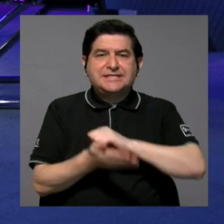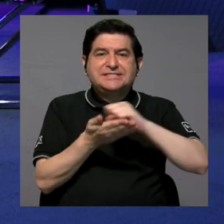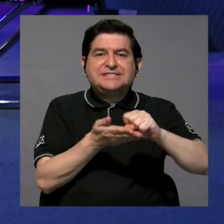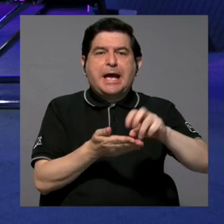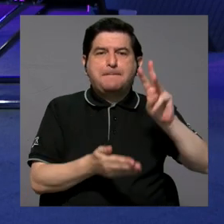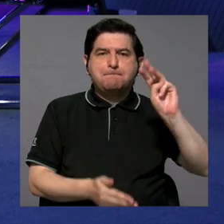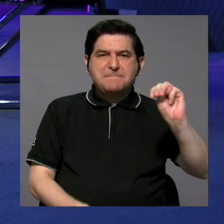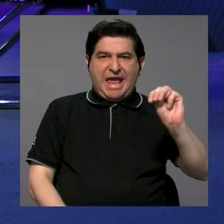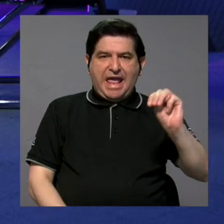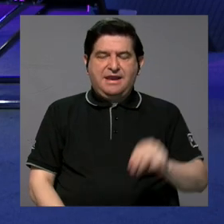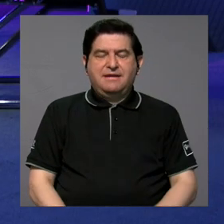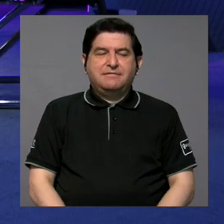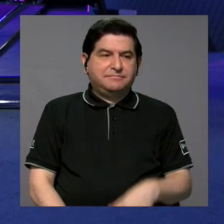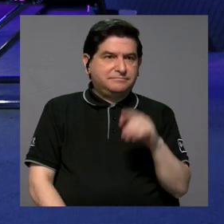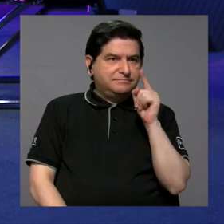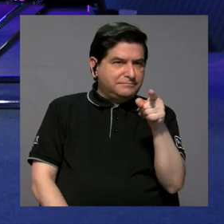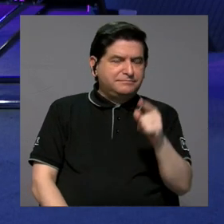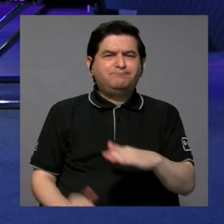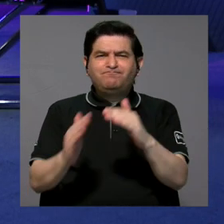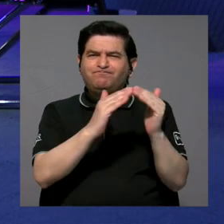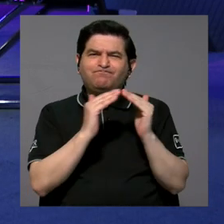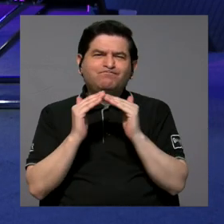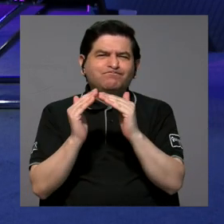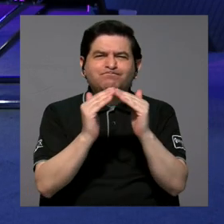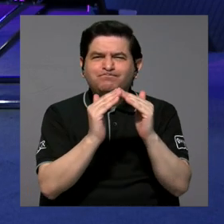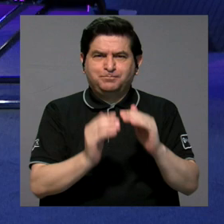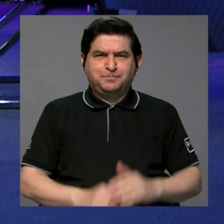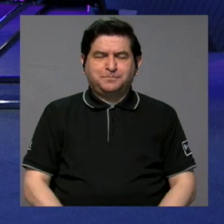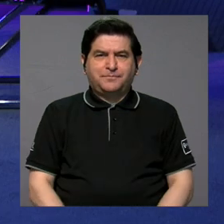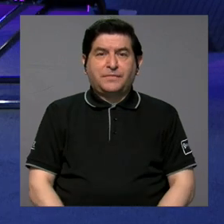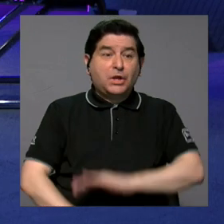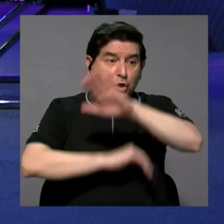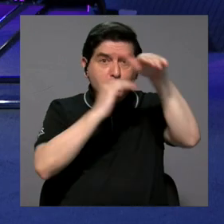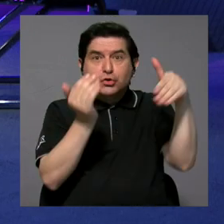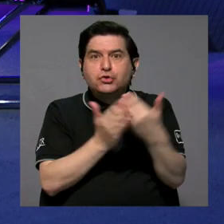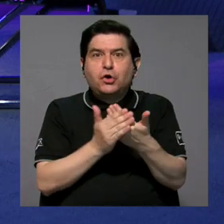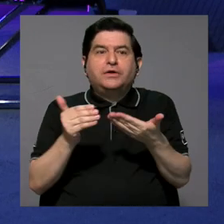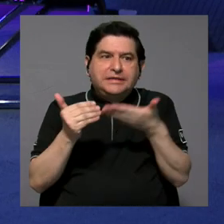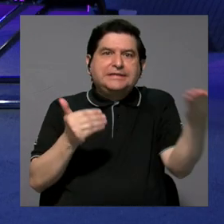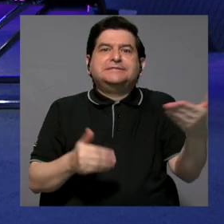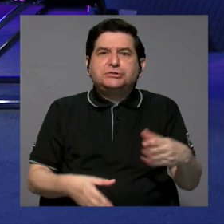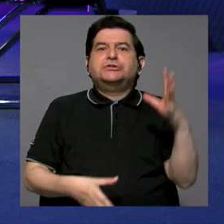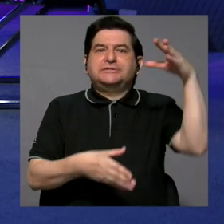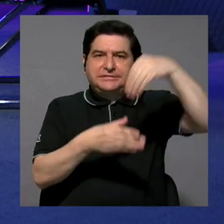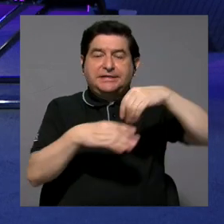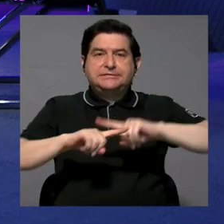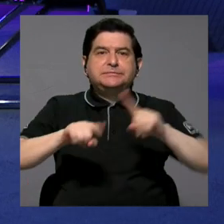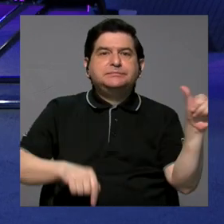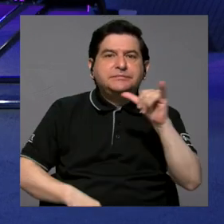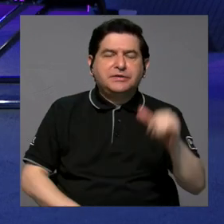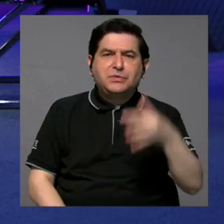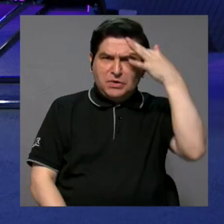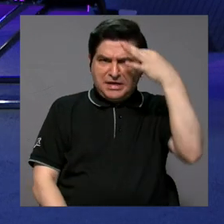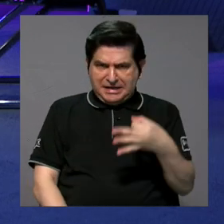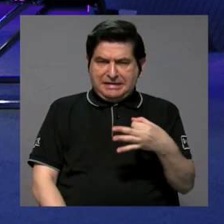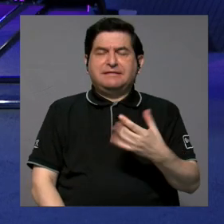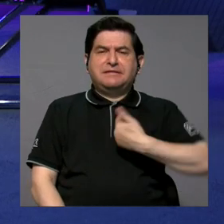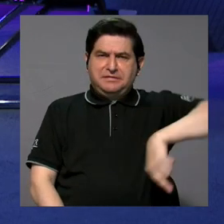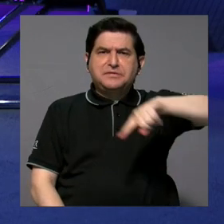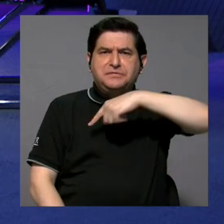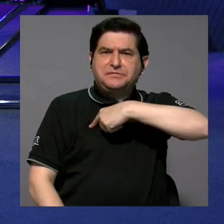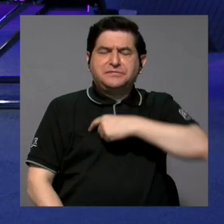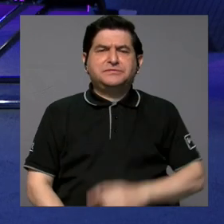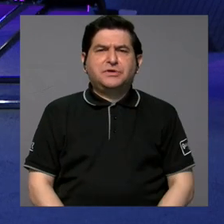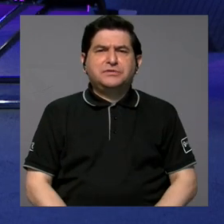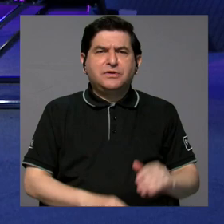teníamos una comunidad que tenía todos esos elementos, pero que también creemos y apostamos a